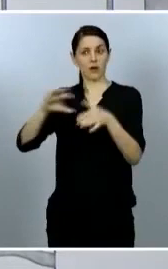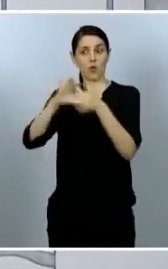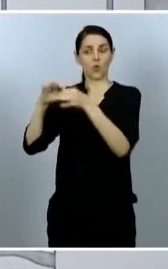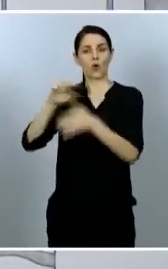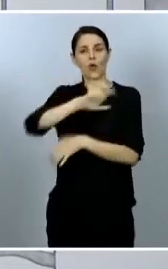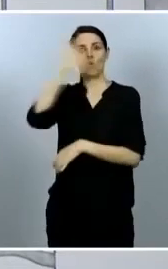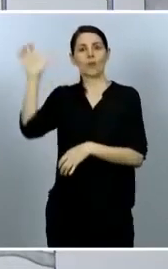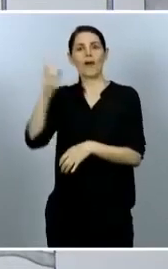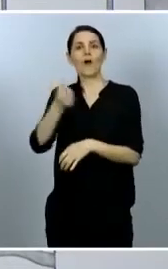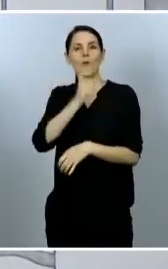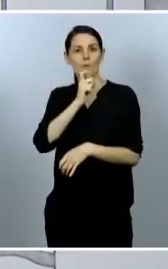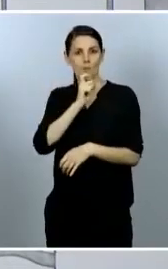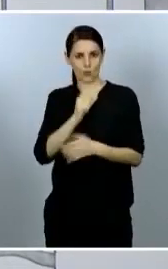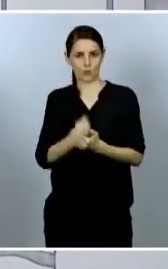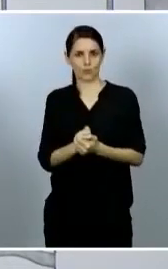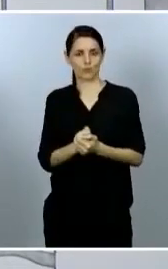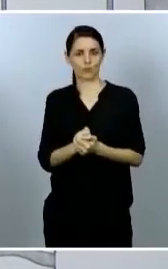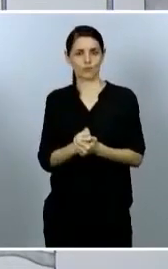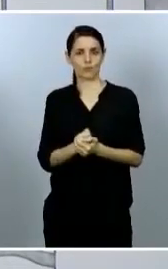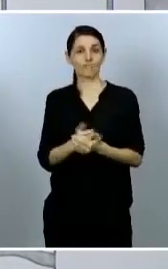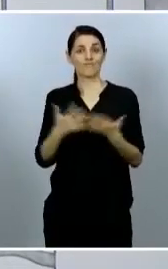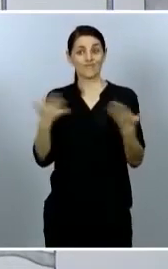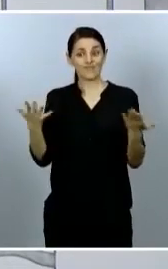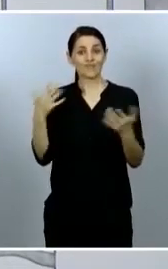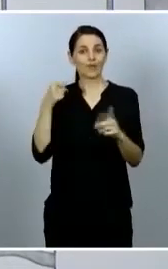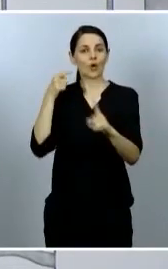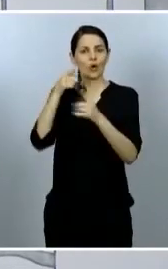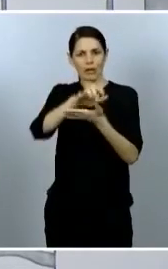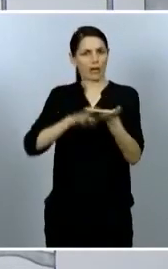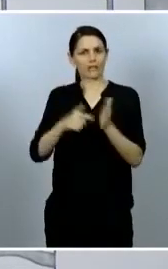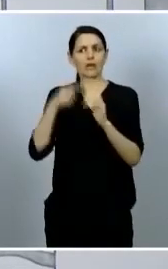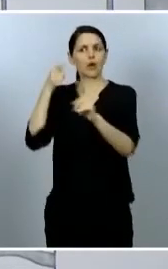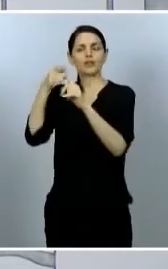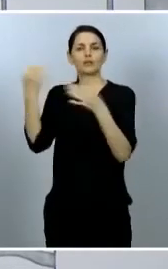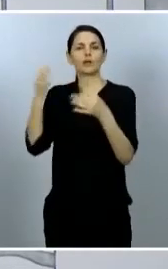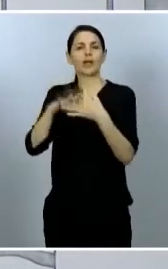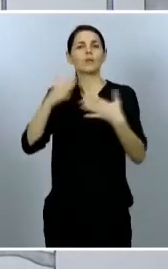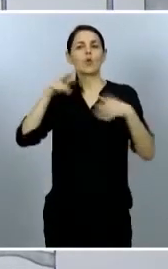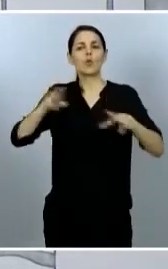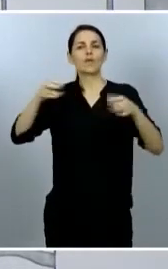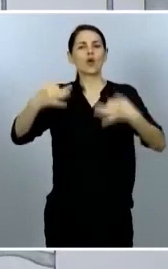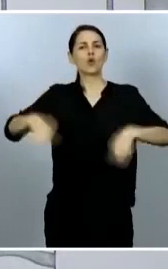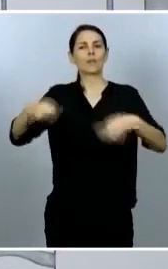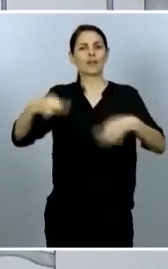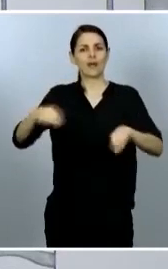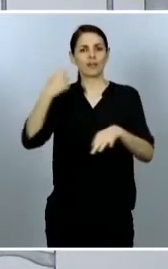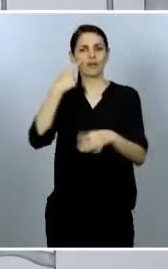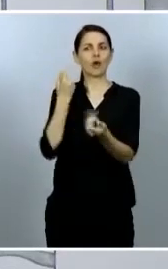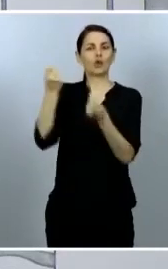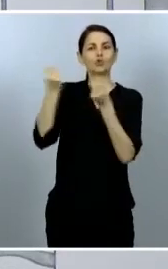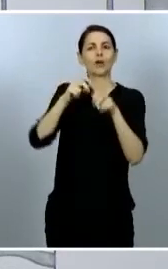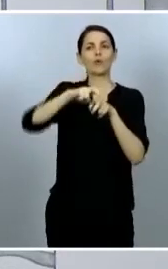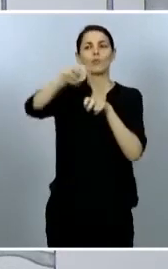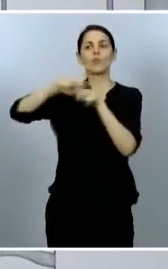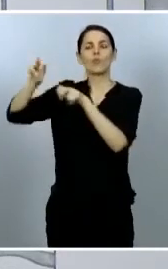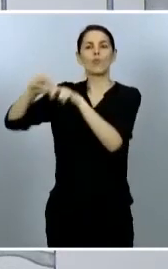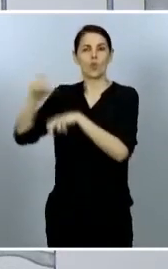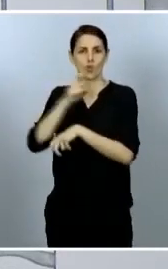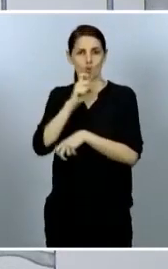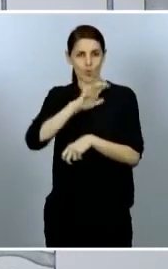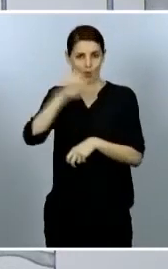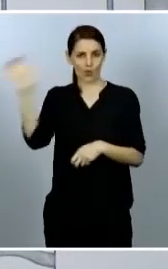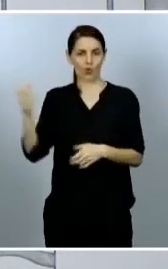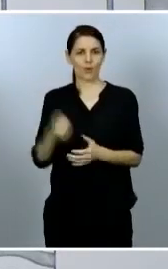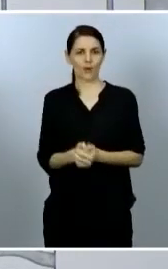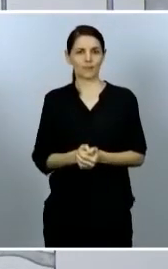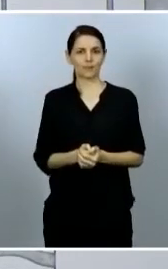Schengen, de cara, como digo, a esa nueva normalidad. España e Italia, dos de los países europeos que han